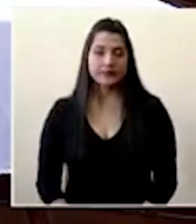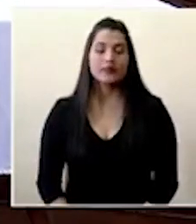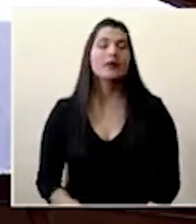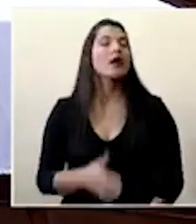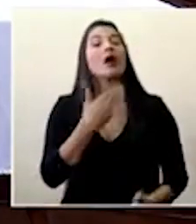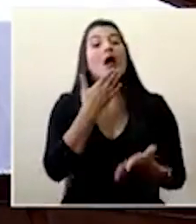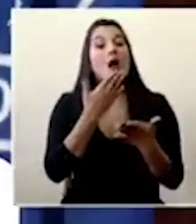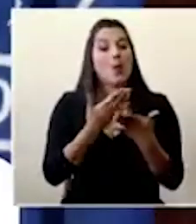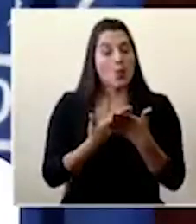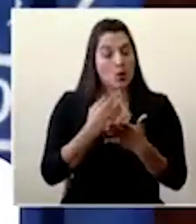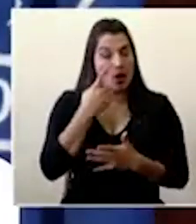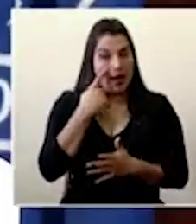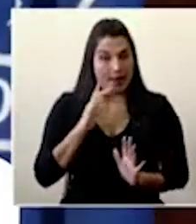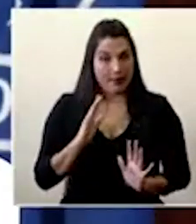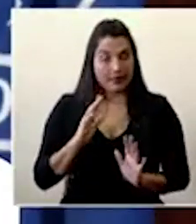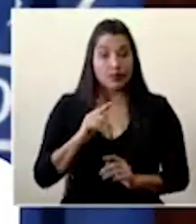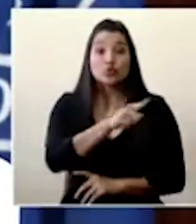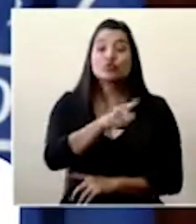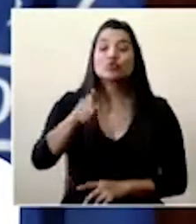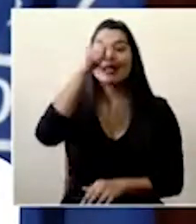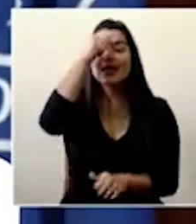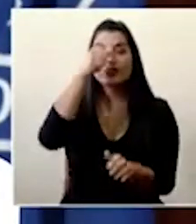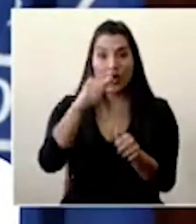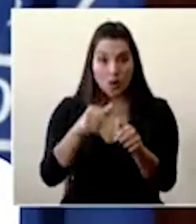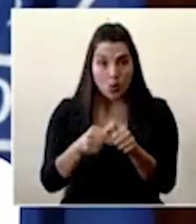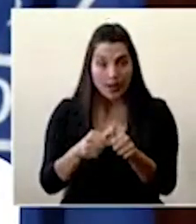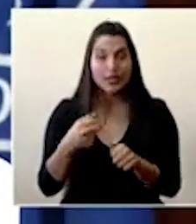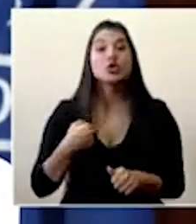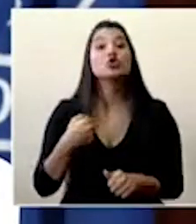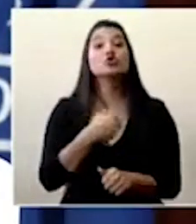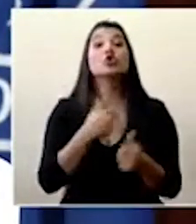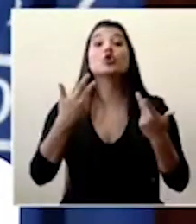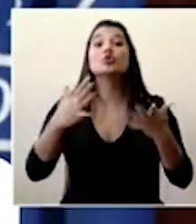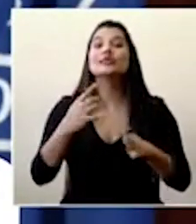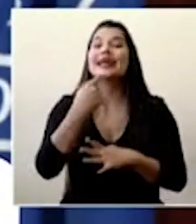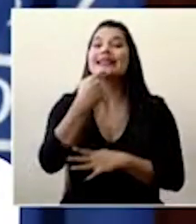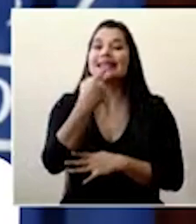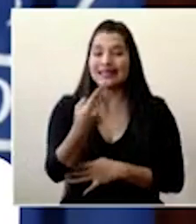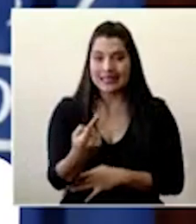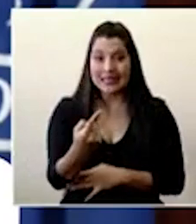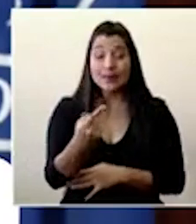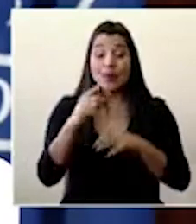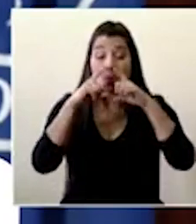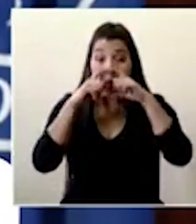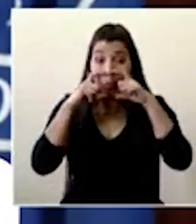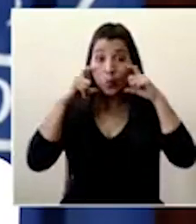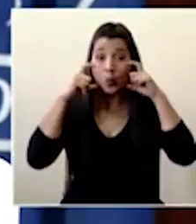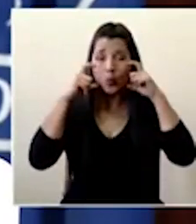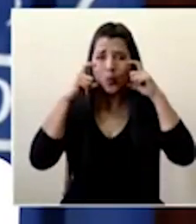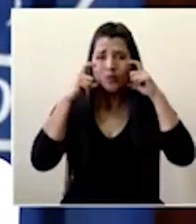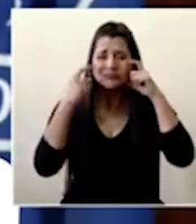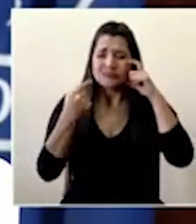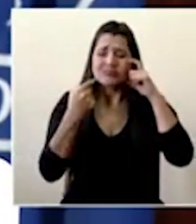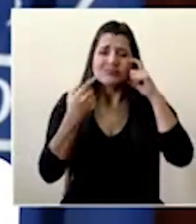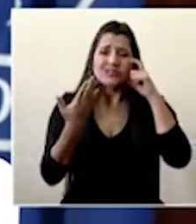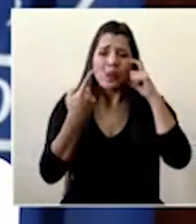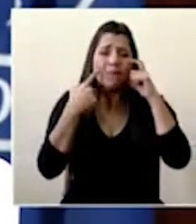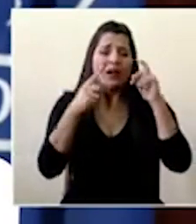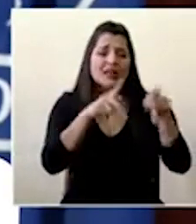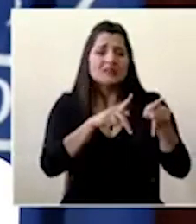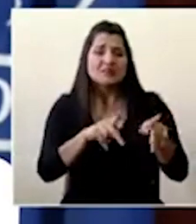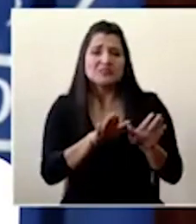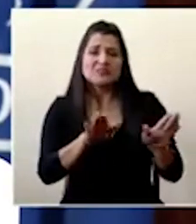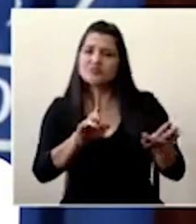Bueno vamos a ver recordemos que ya hemos indicado anteriormente que las mascarillas para la población en general no no